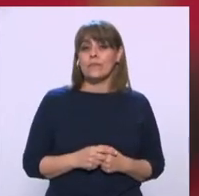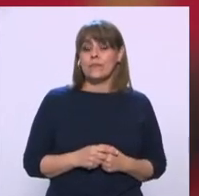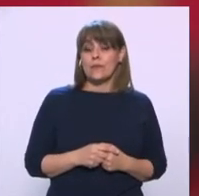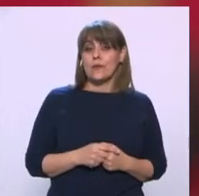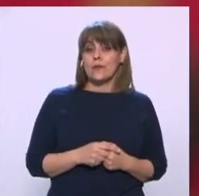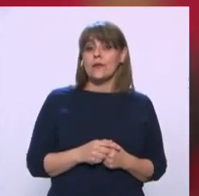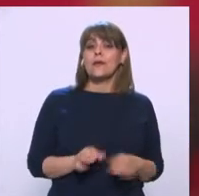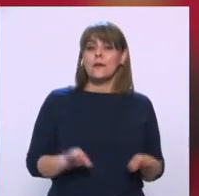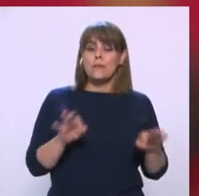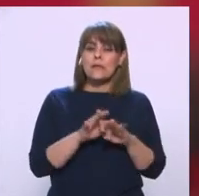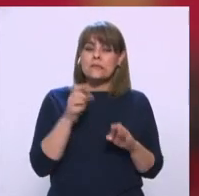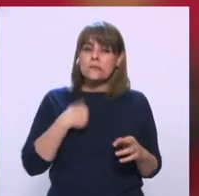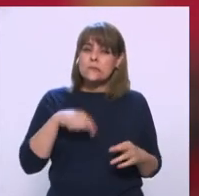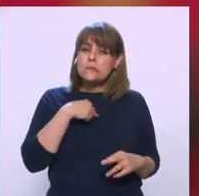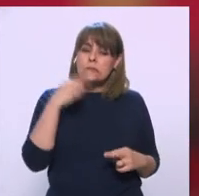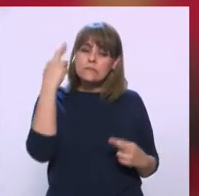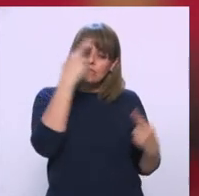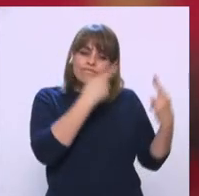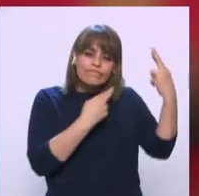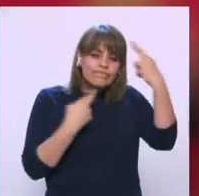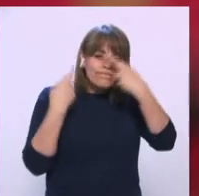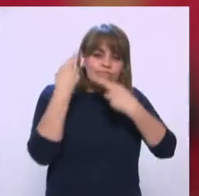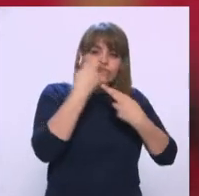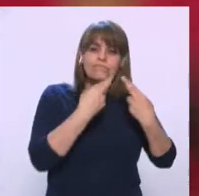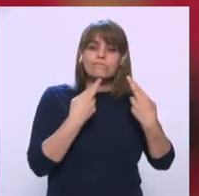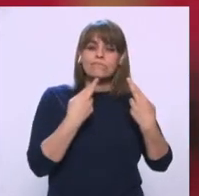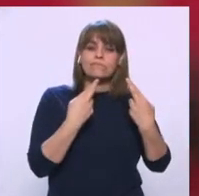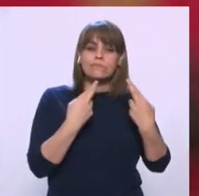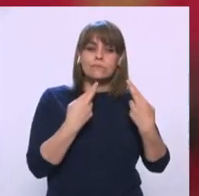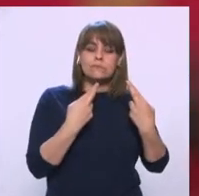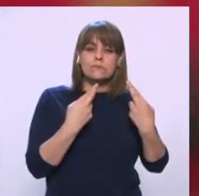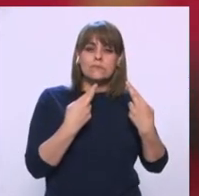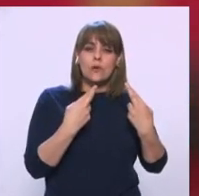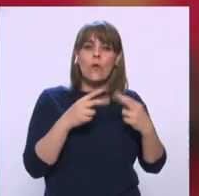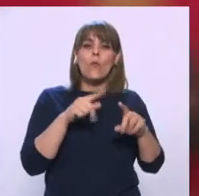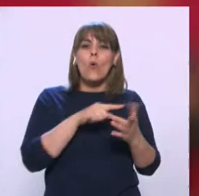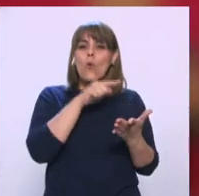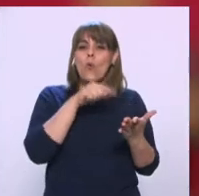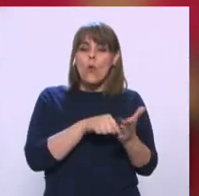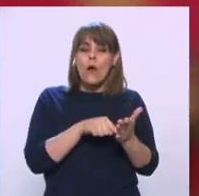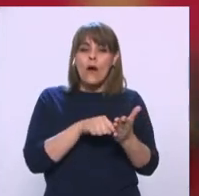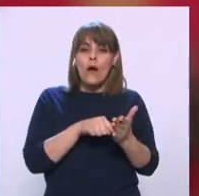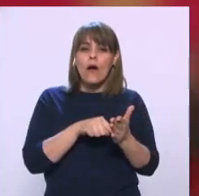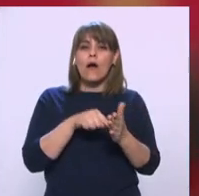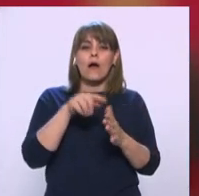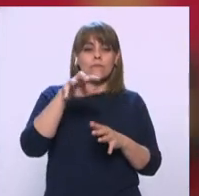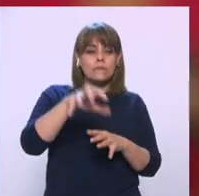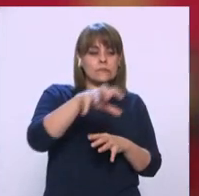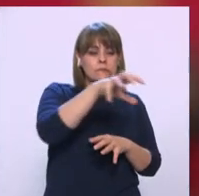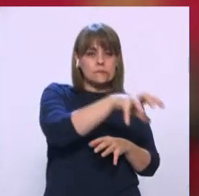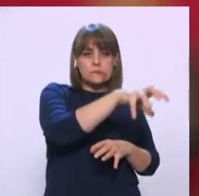Hacer una Revisión De las plantas De